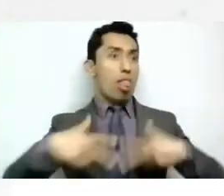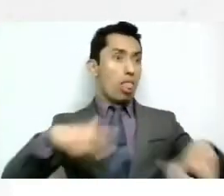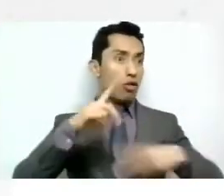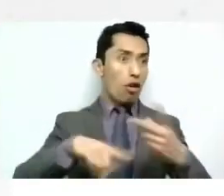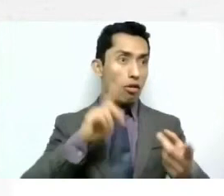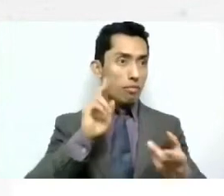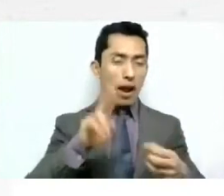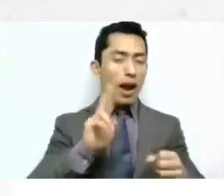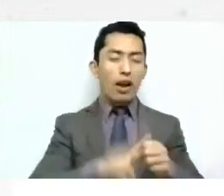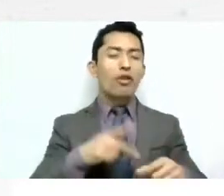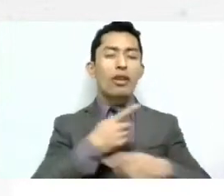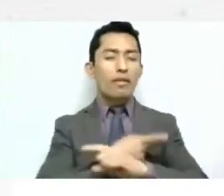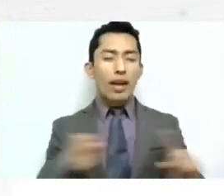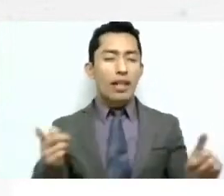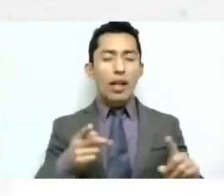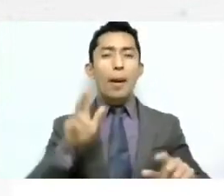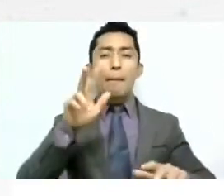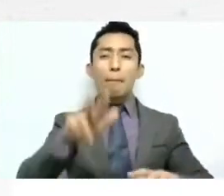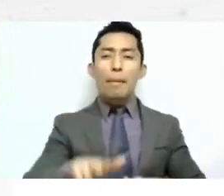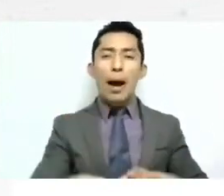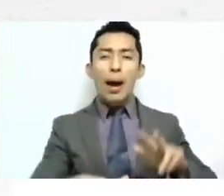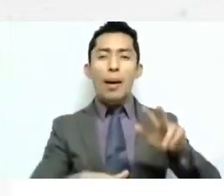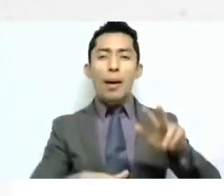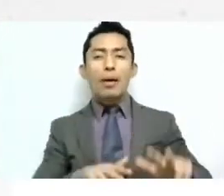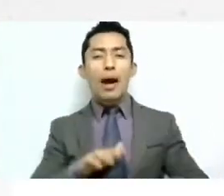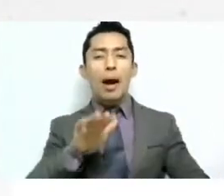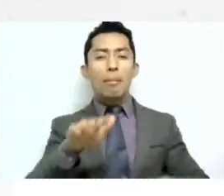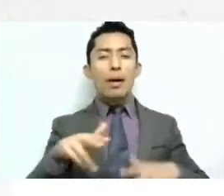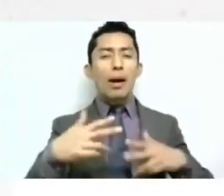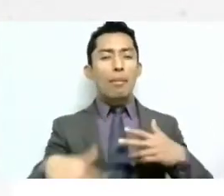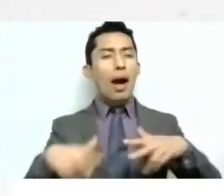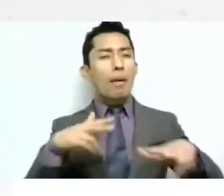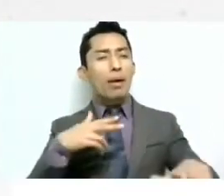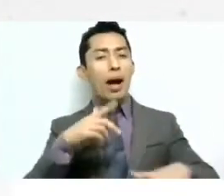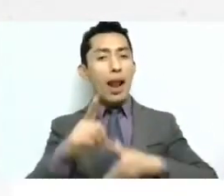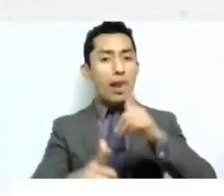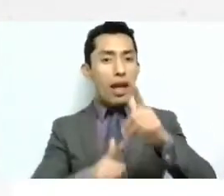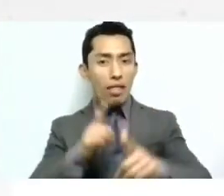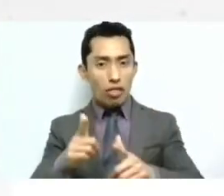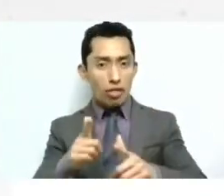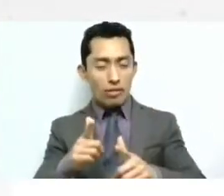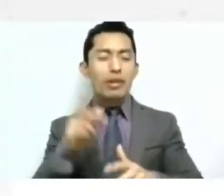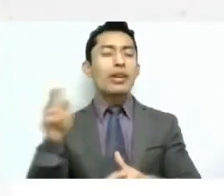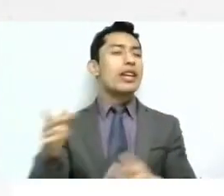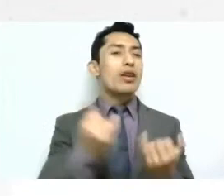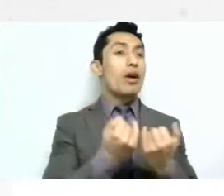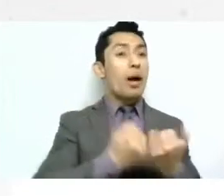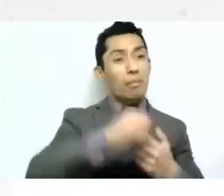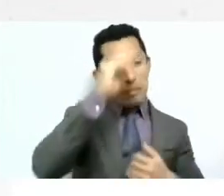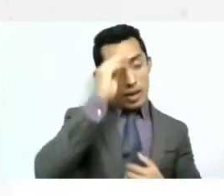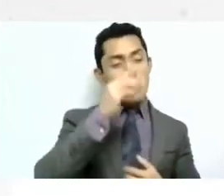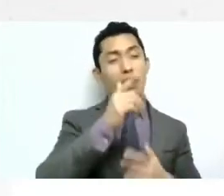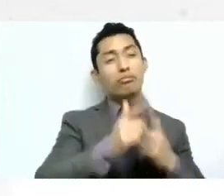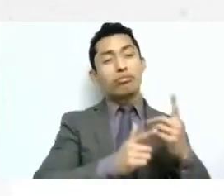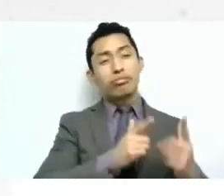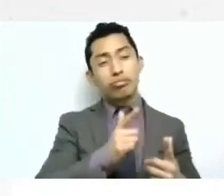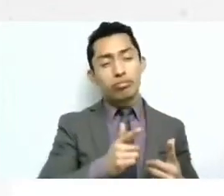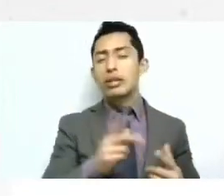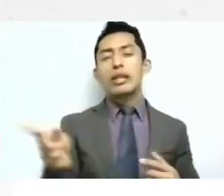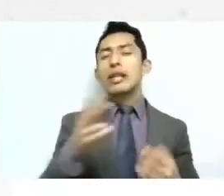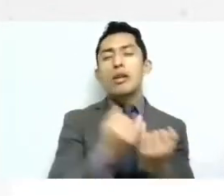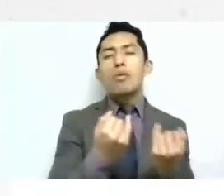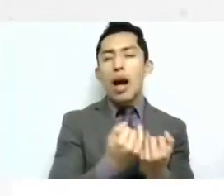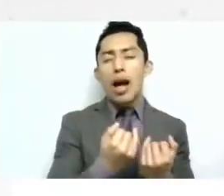los hombres ya llegamos a la luna entonces si estando aquí en la tierra vamos a este paso que